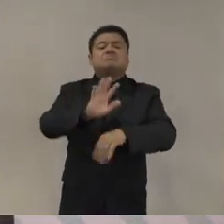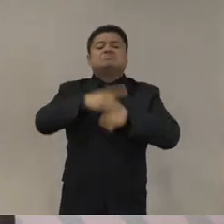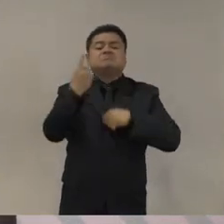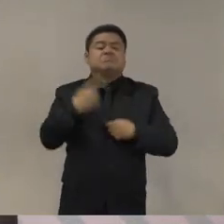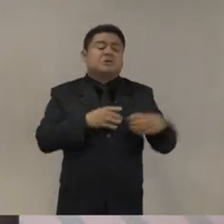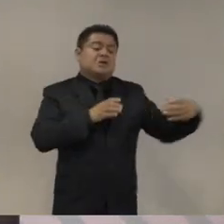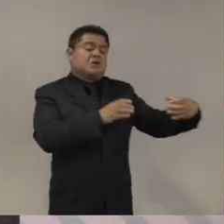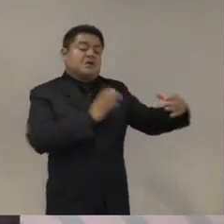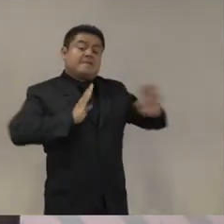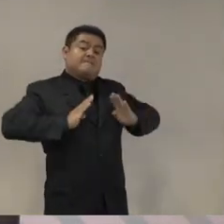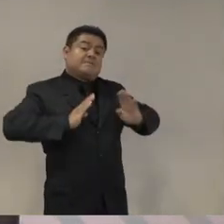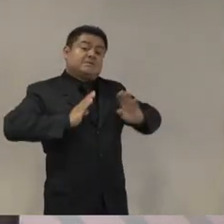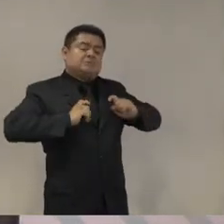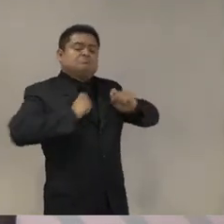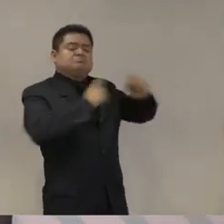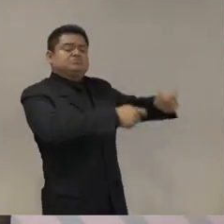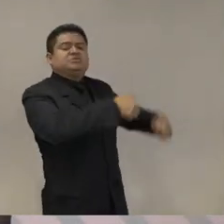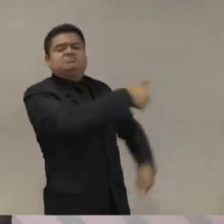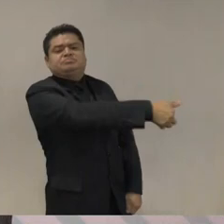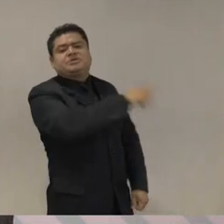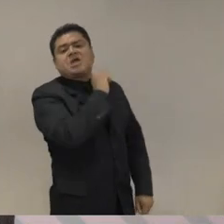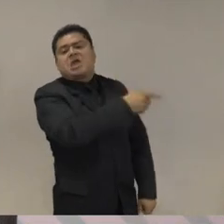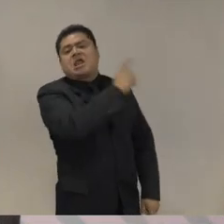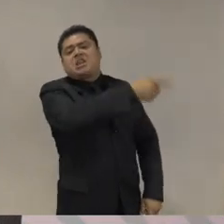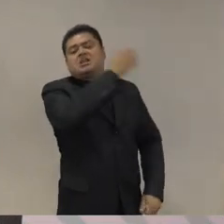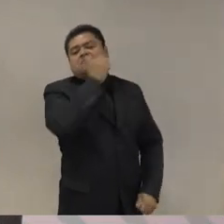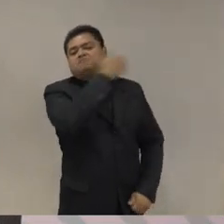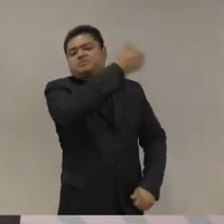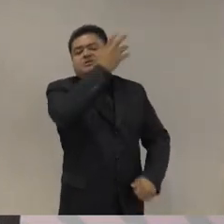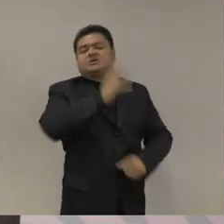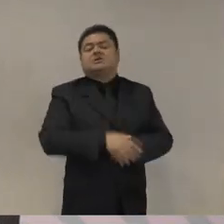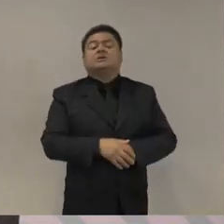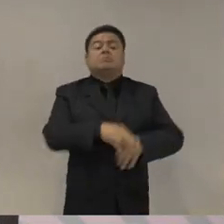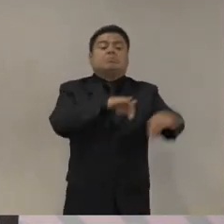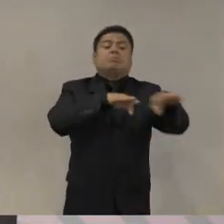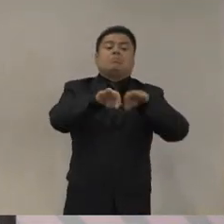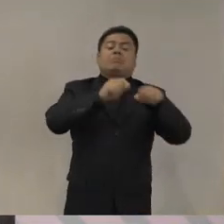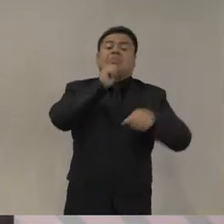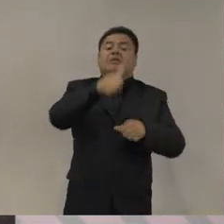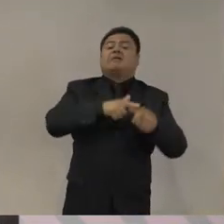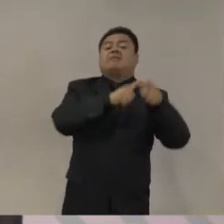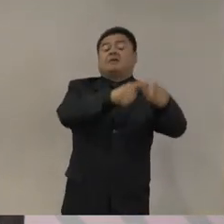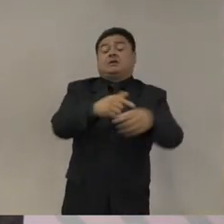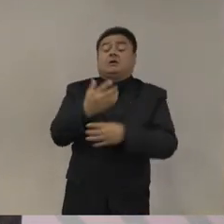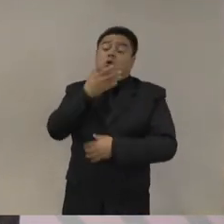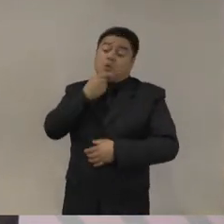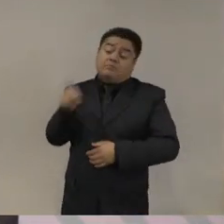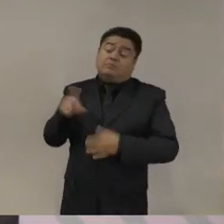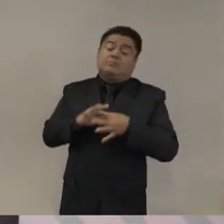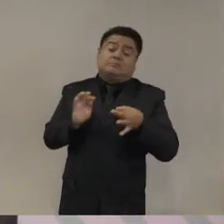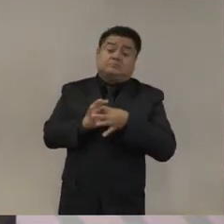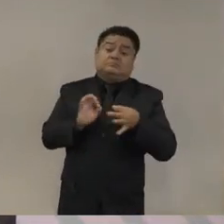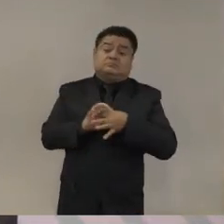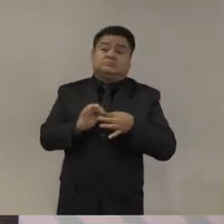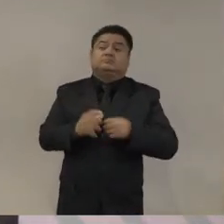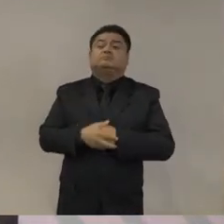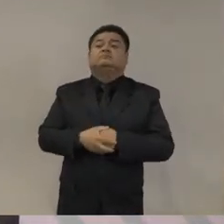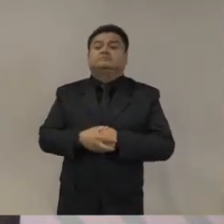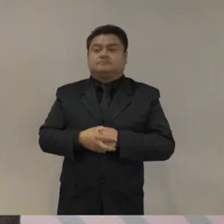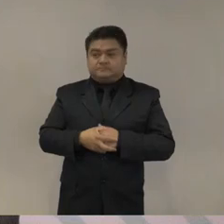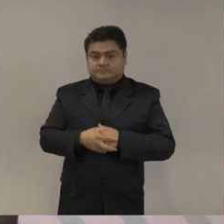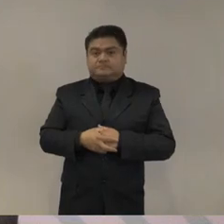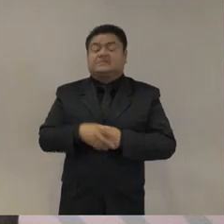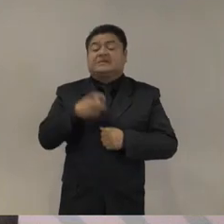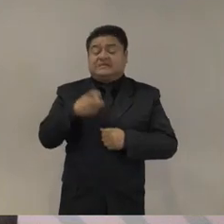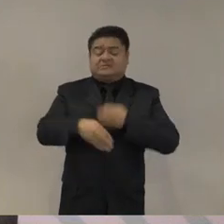discusión el tema de la ley de seguridad interior y mucho menos lo de la guardia nacional pero estaba señalando algo muy lógico y le generó ciertas